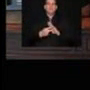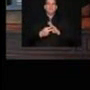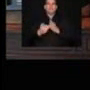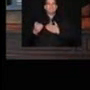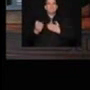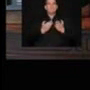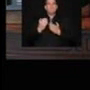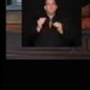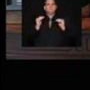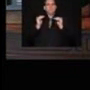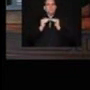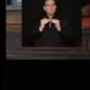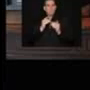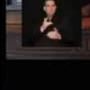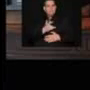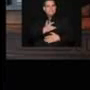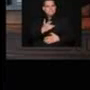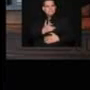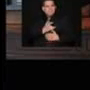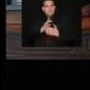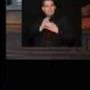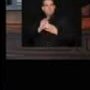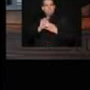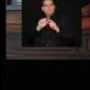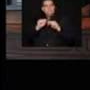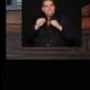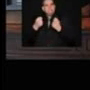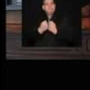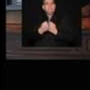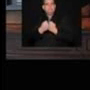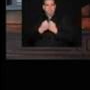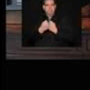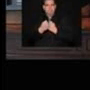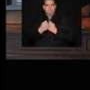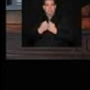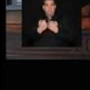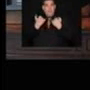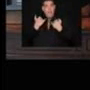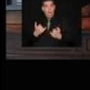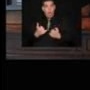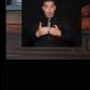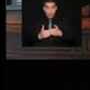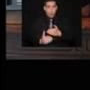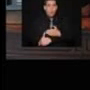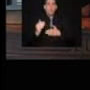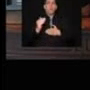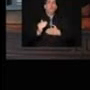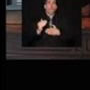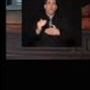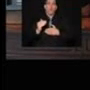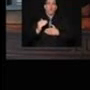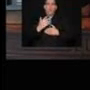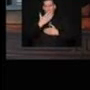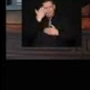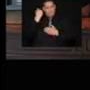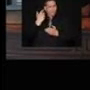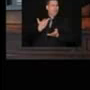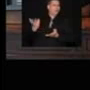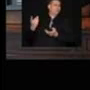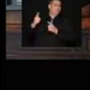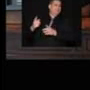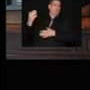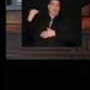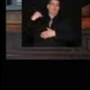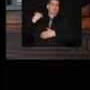de justicia, de sensibilidad, de equipo. Ahora, a seguir adelante, sin mirar atrás, creando